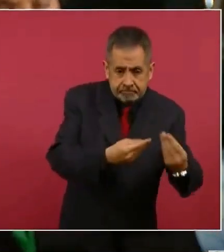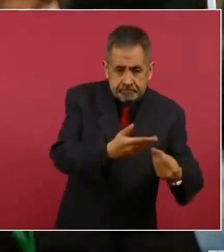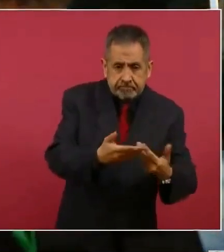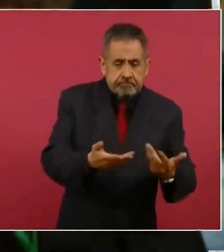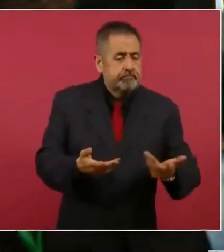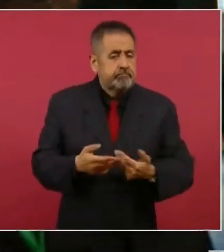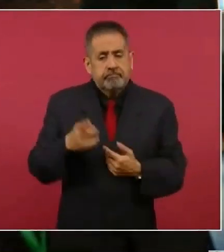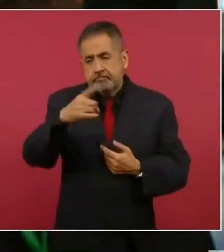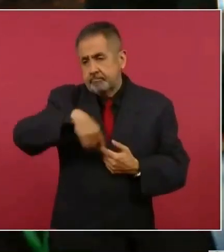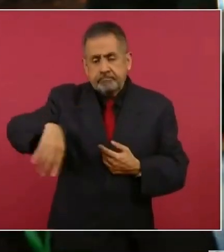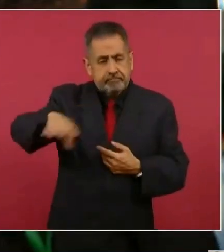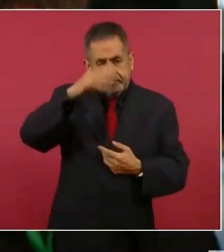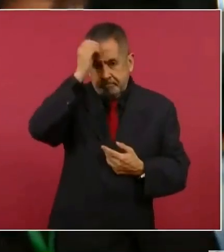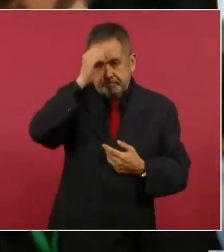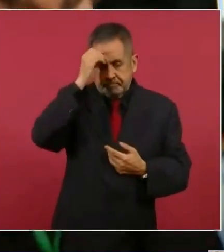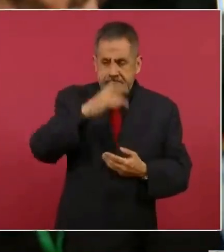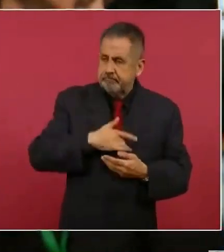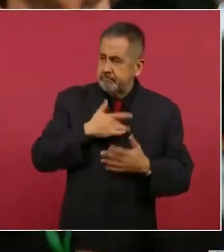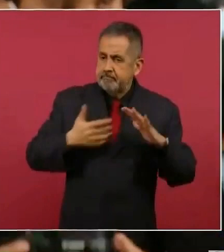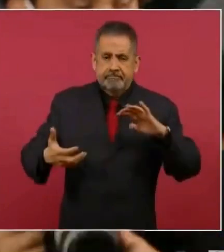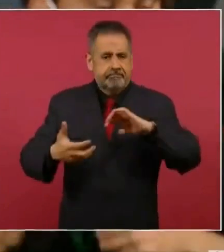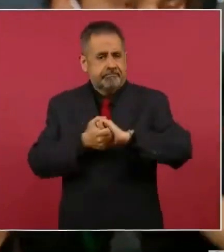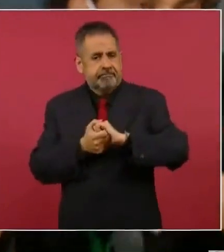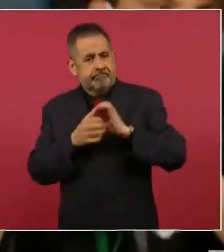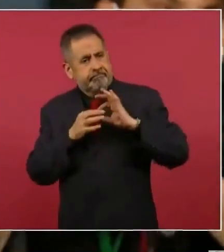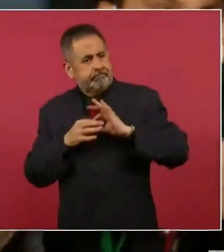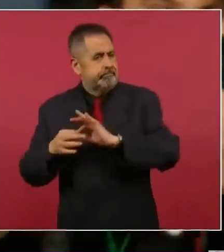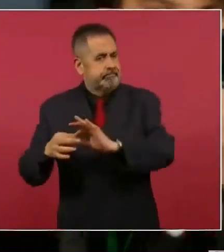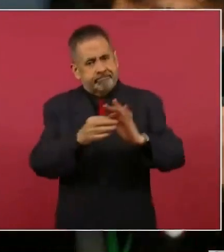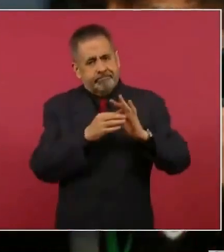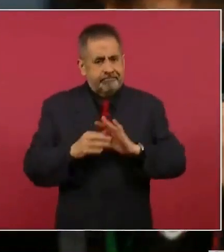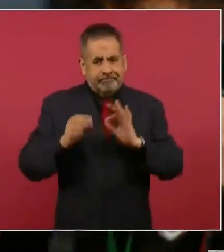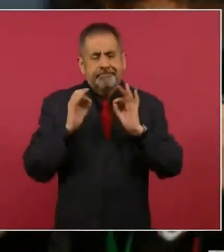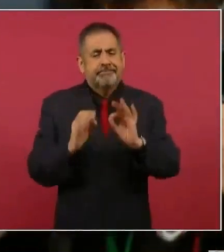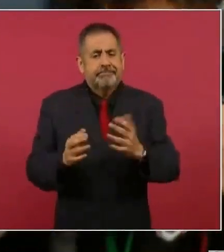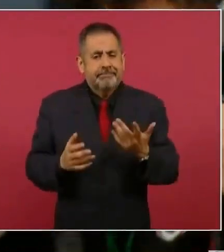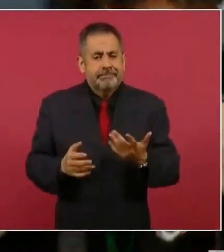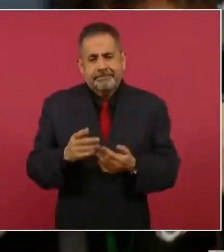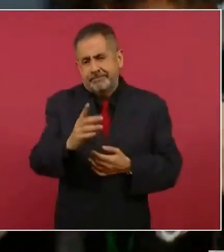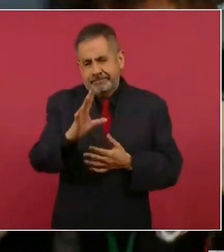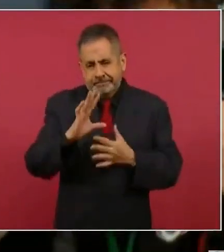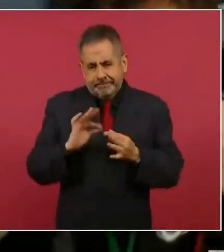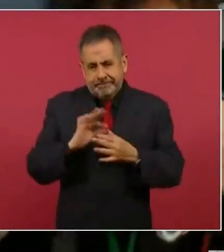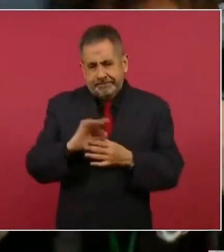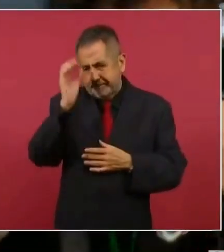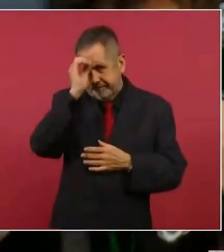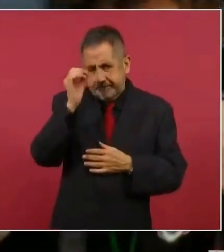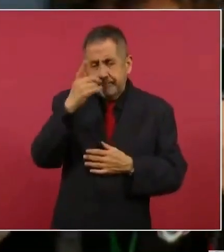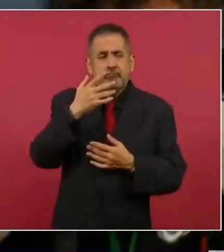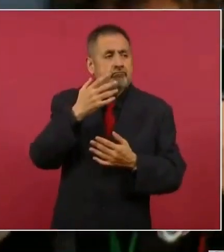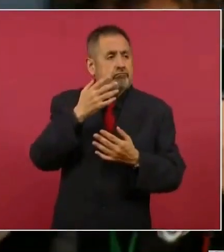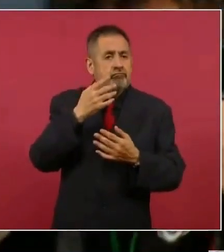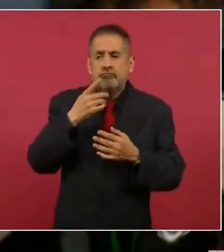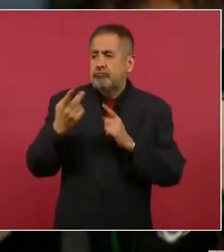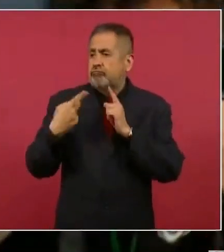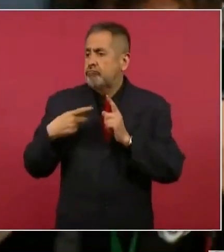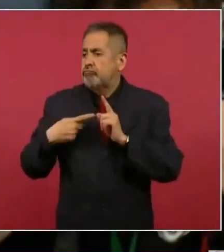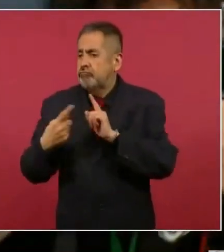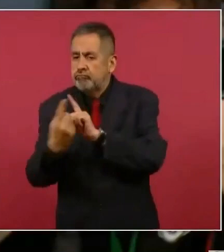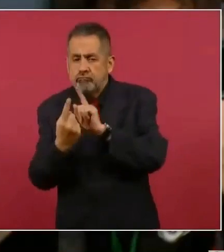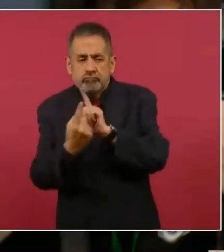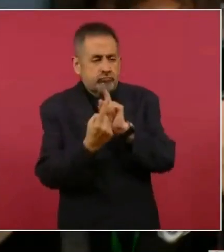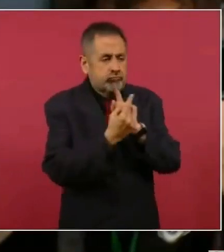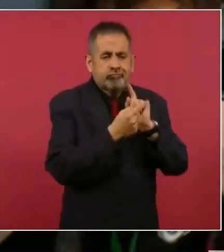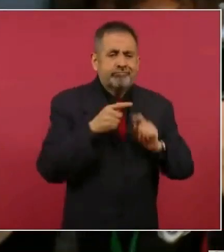¿Qué opinión le merece esta solidaridad de los asistentes y que nos pudiera compartir también qué mensajes escuchó de las